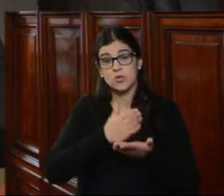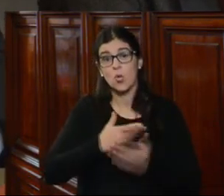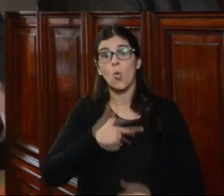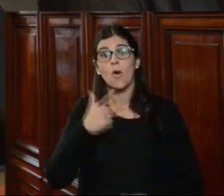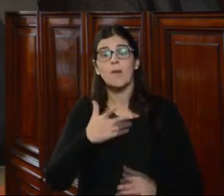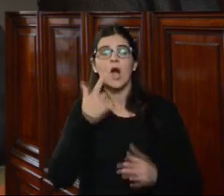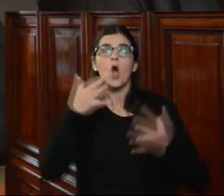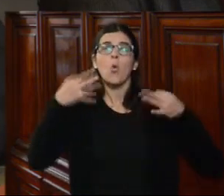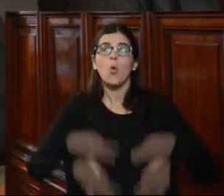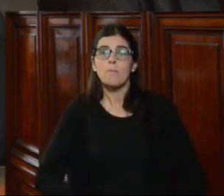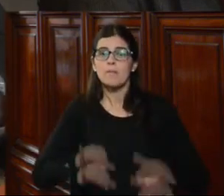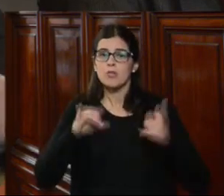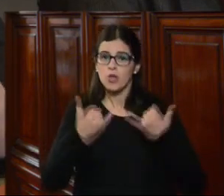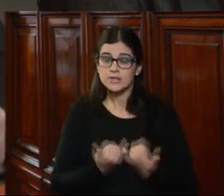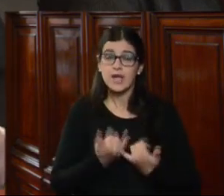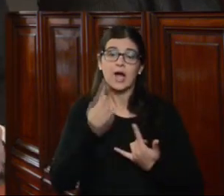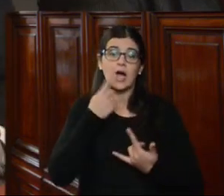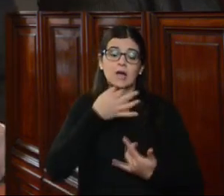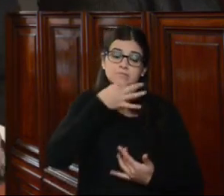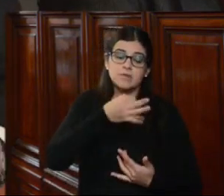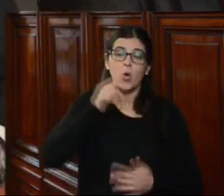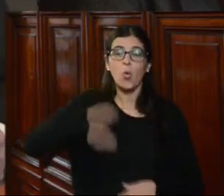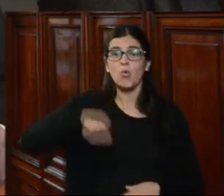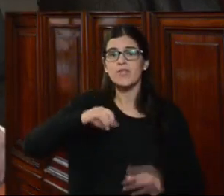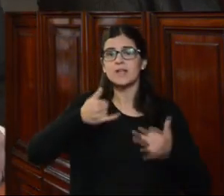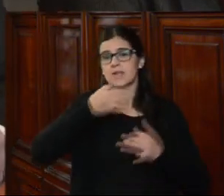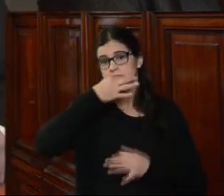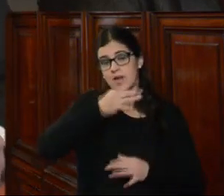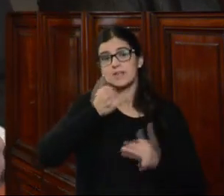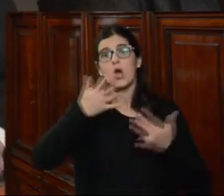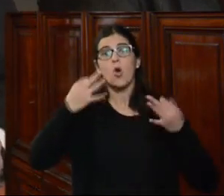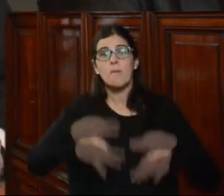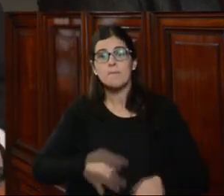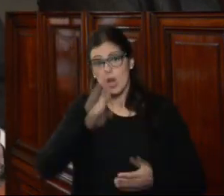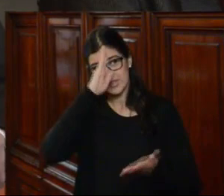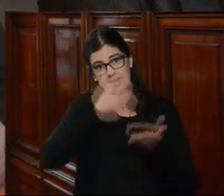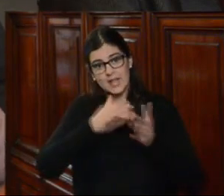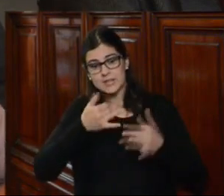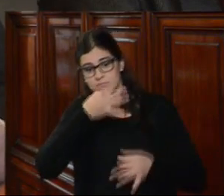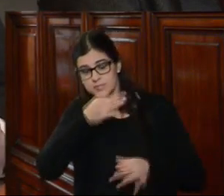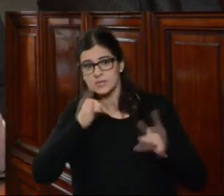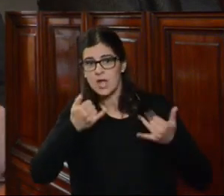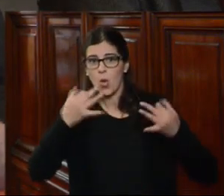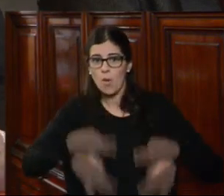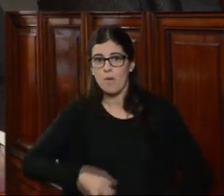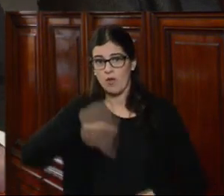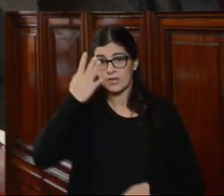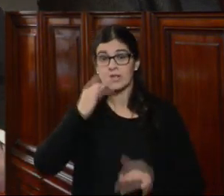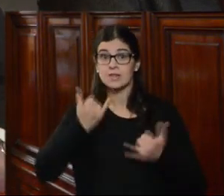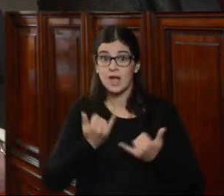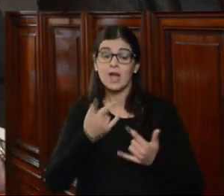debido cumplimiento a la orden judicial y cumplió con la sentencia. Lo que no implica